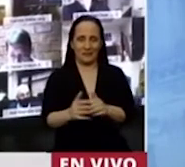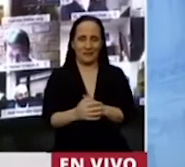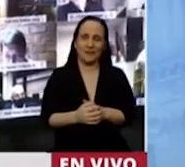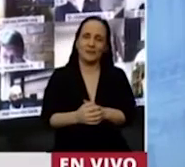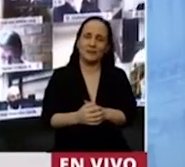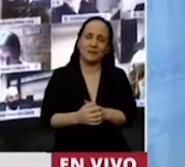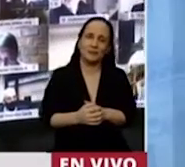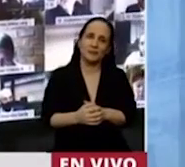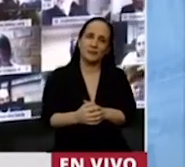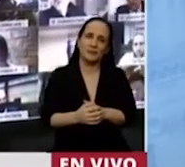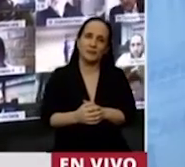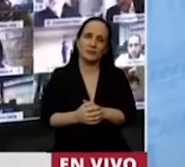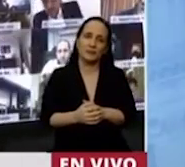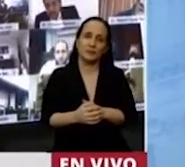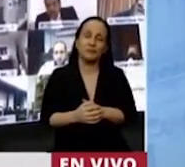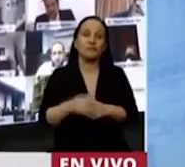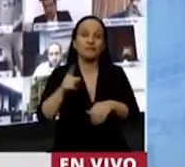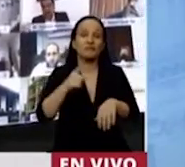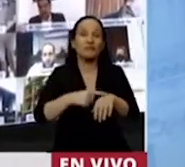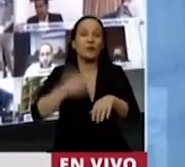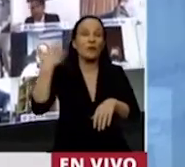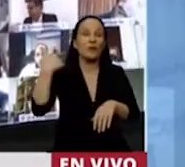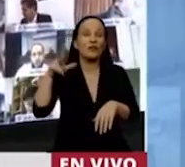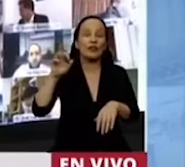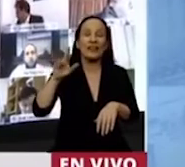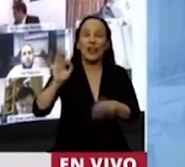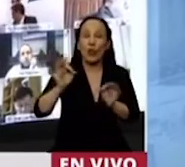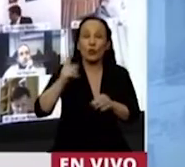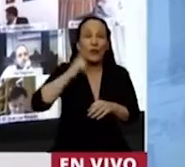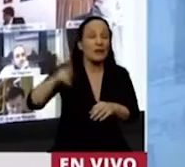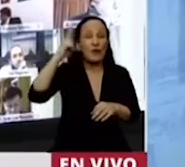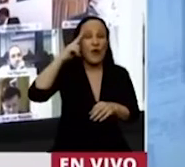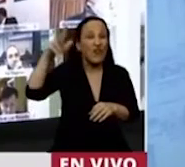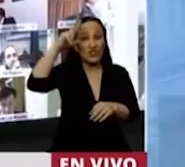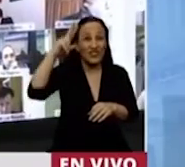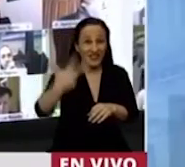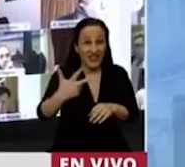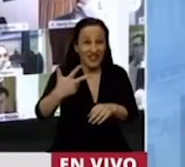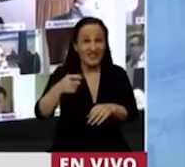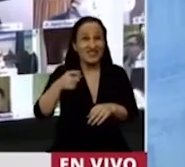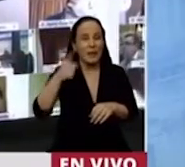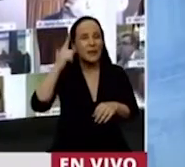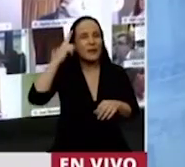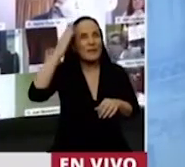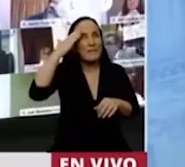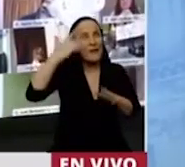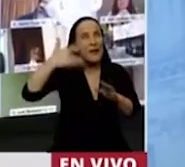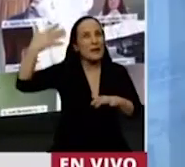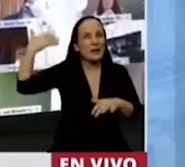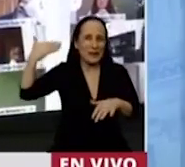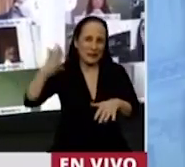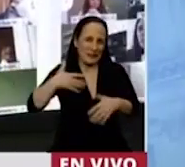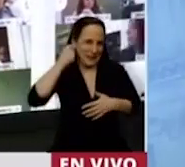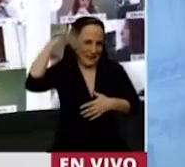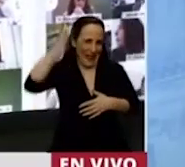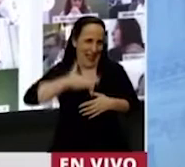clave de aquel 30 de octubre de 1983, si uno vuela la memoria, a que tenemos algunos más